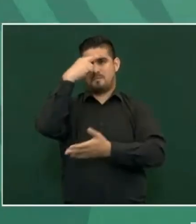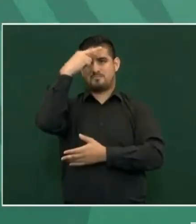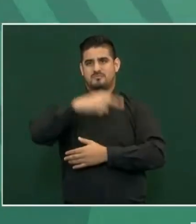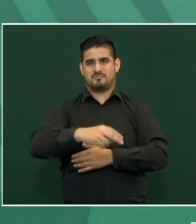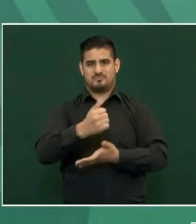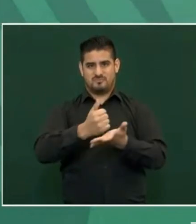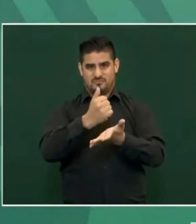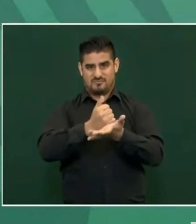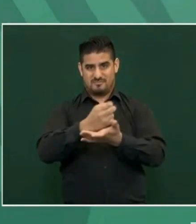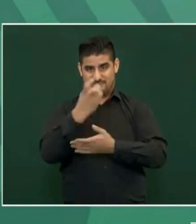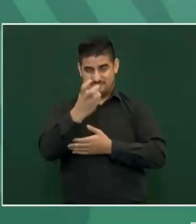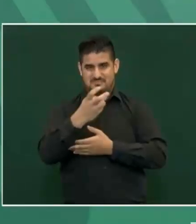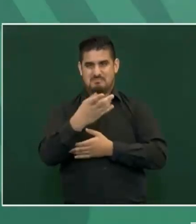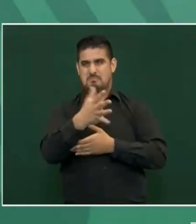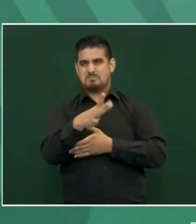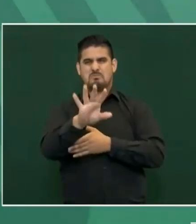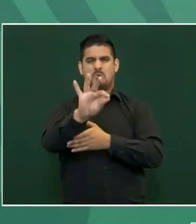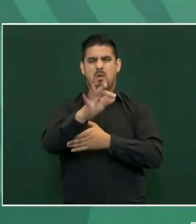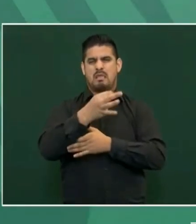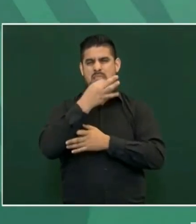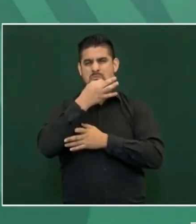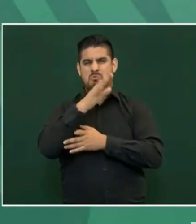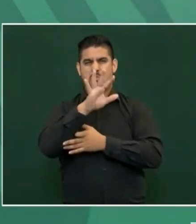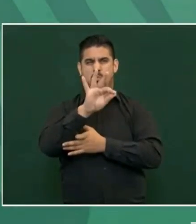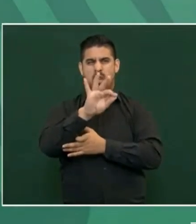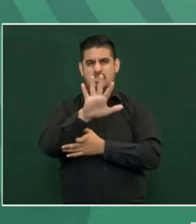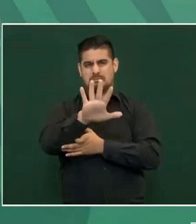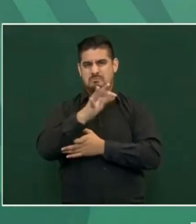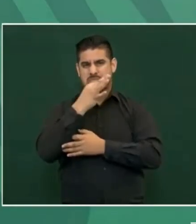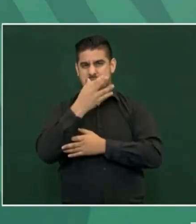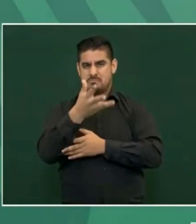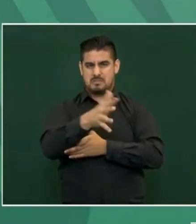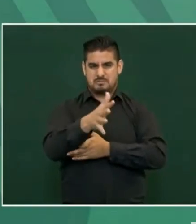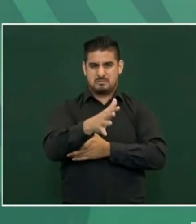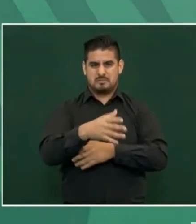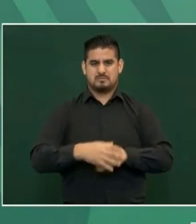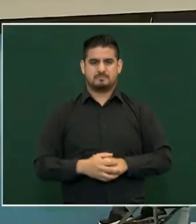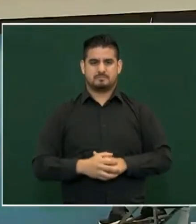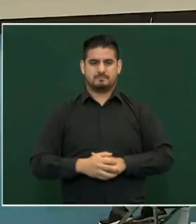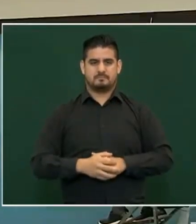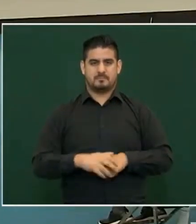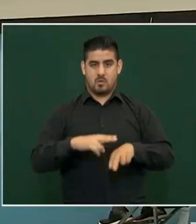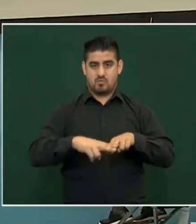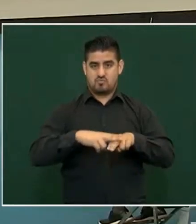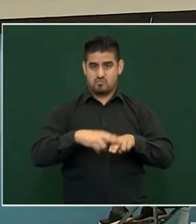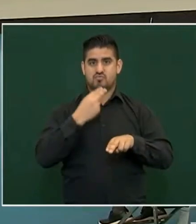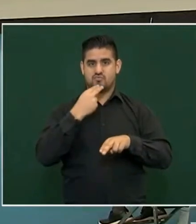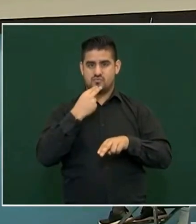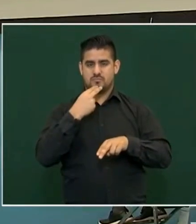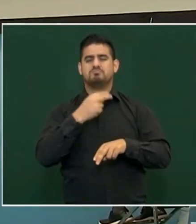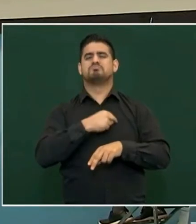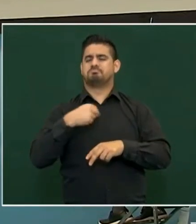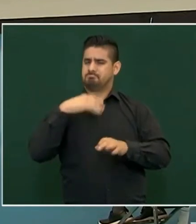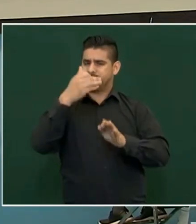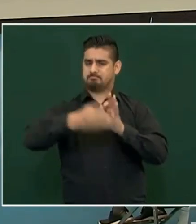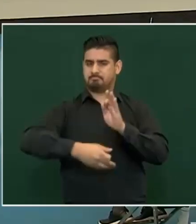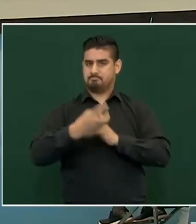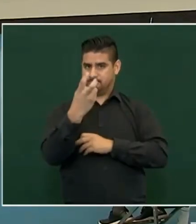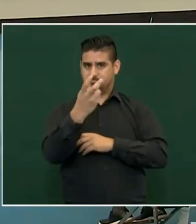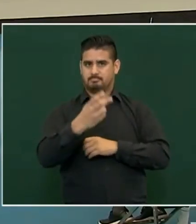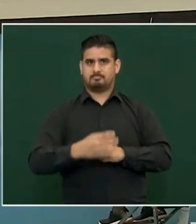a hacer también 40, 45 minutos en tren. Vamos a terminar el tren